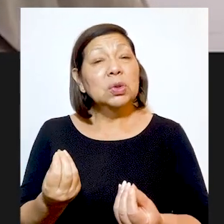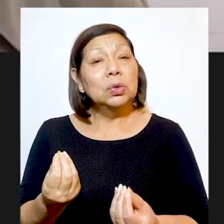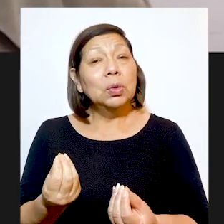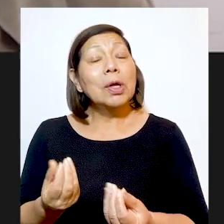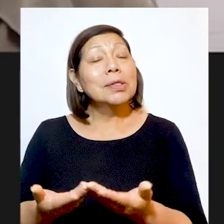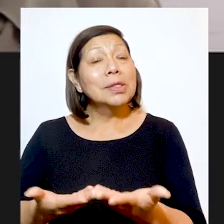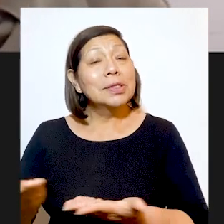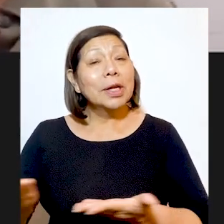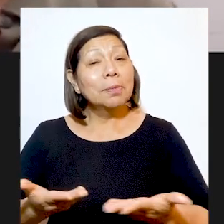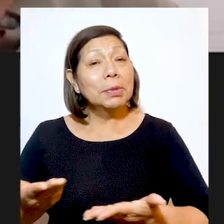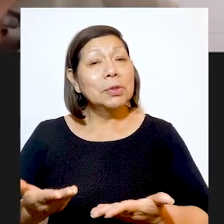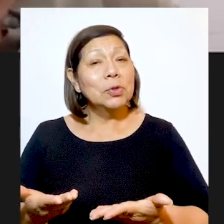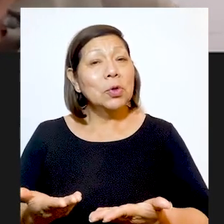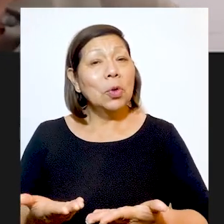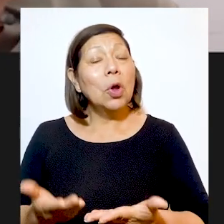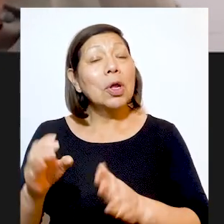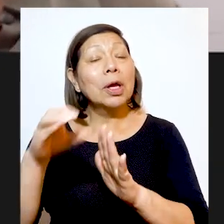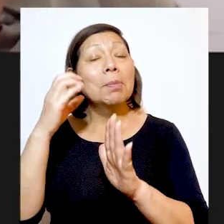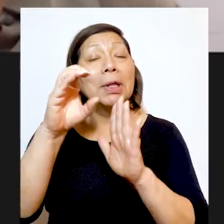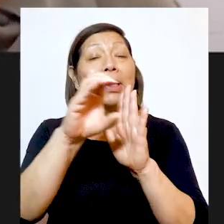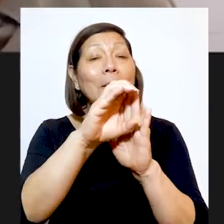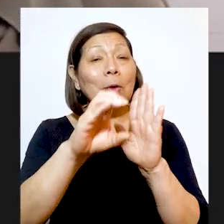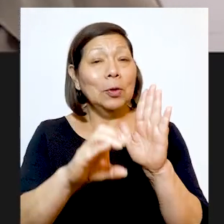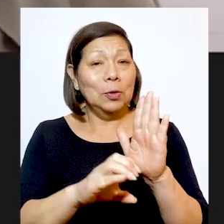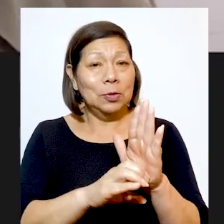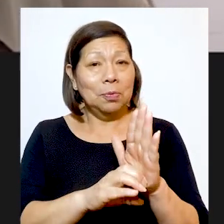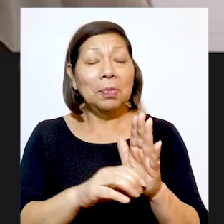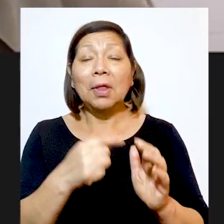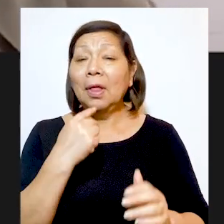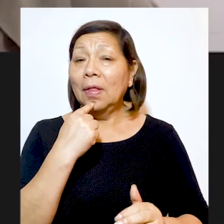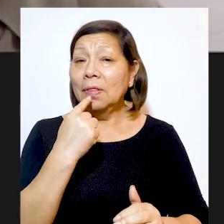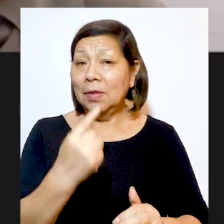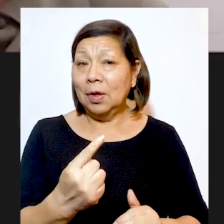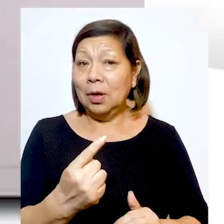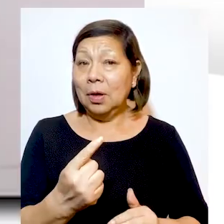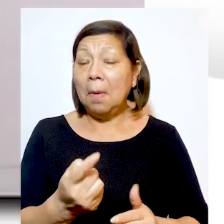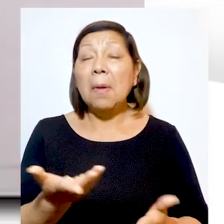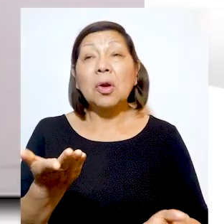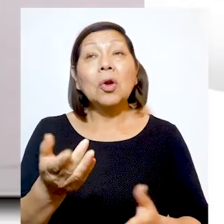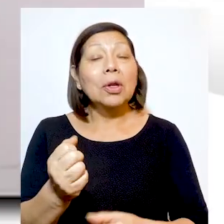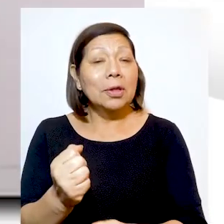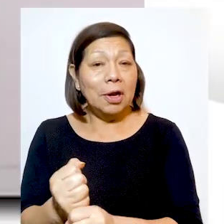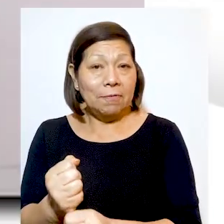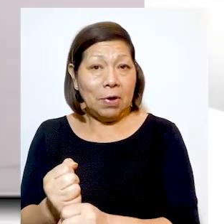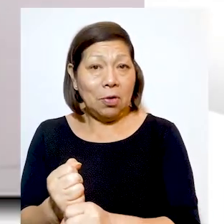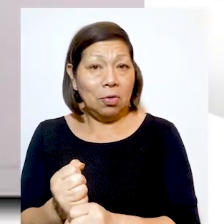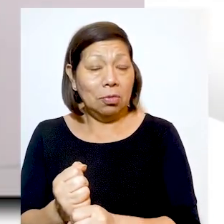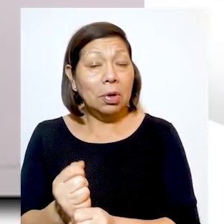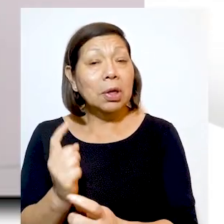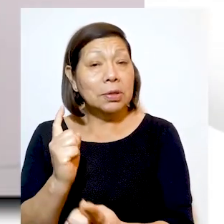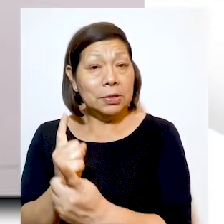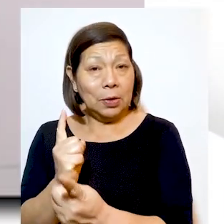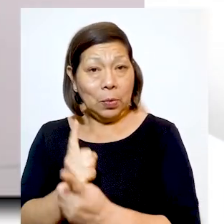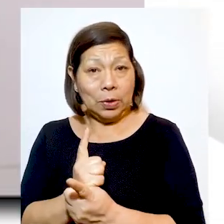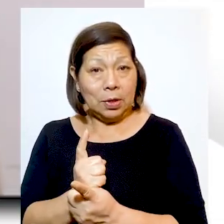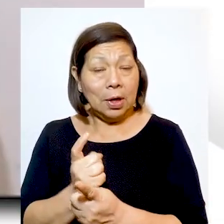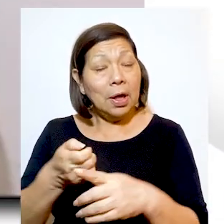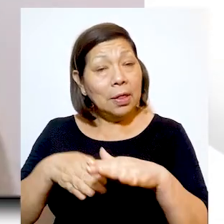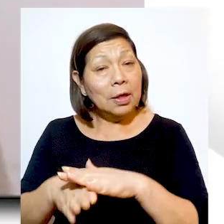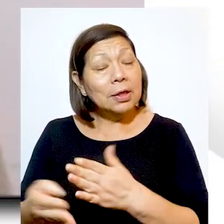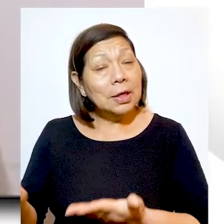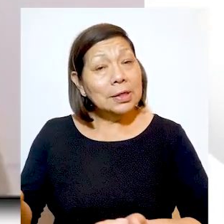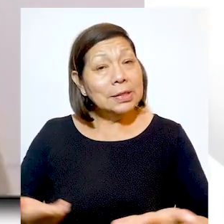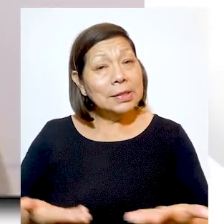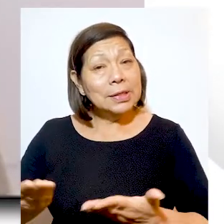de los servicios públicos en la Constitución y dijo que entre las actividades que se encuentran dentro de los